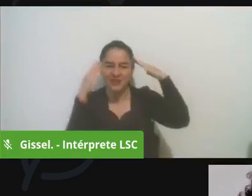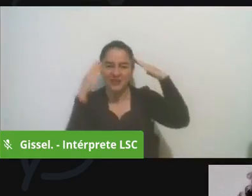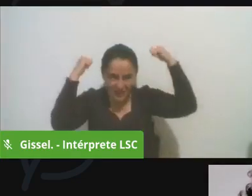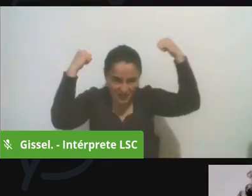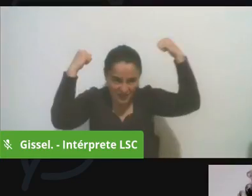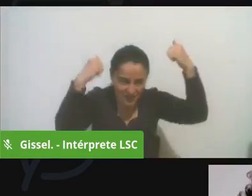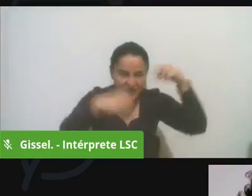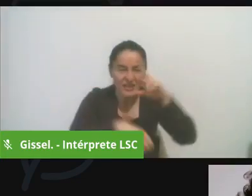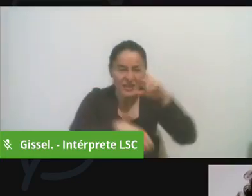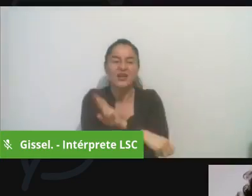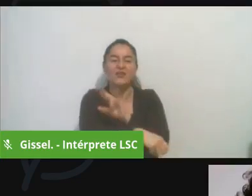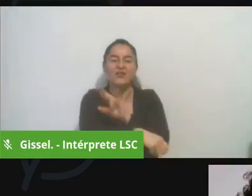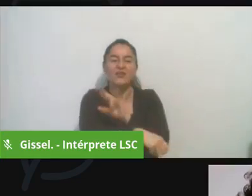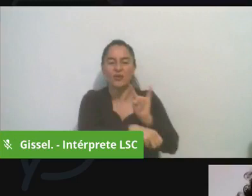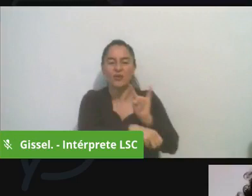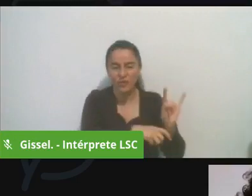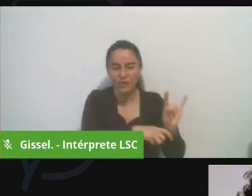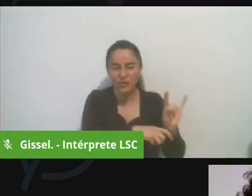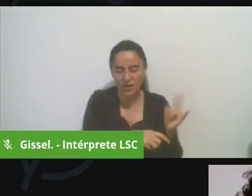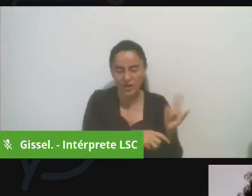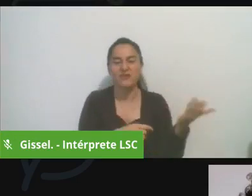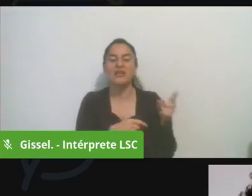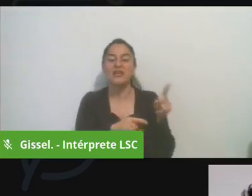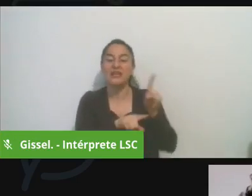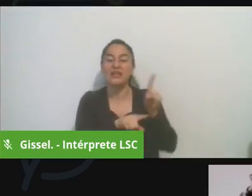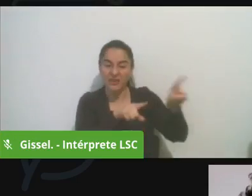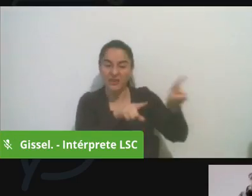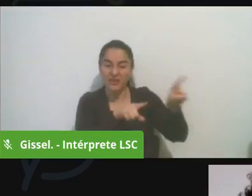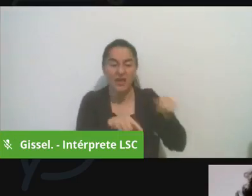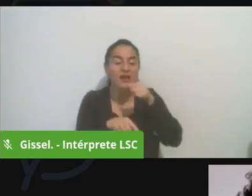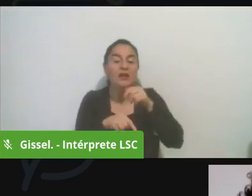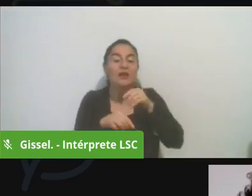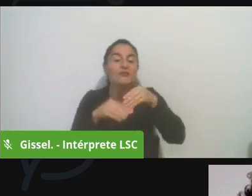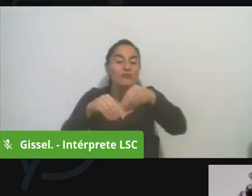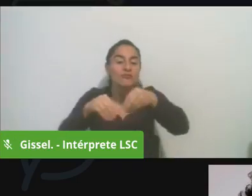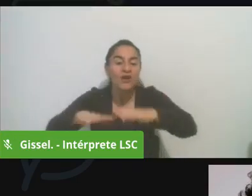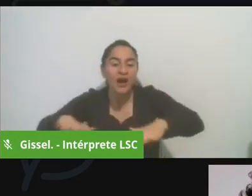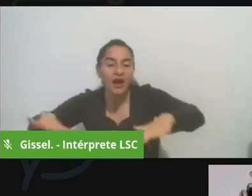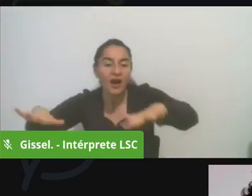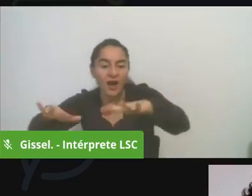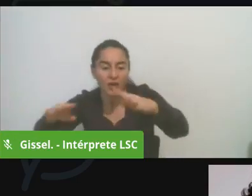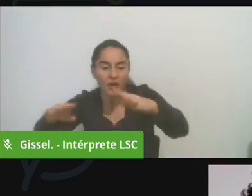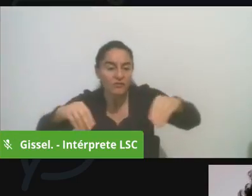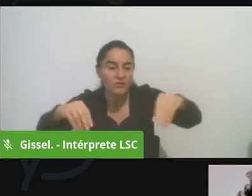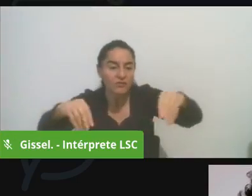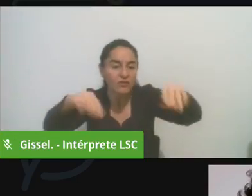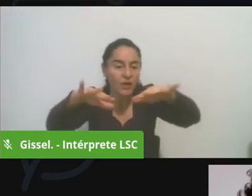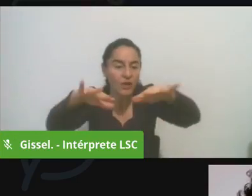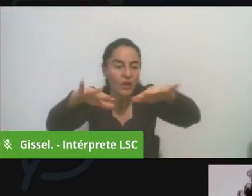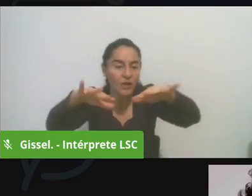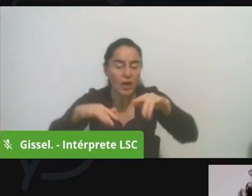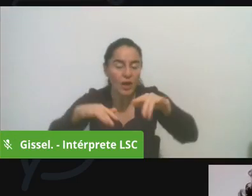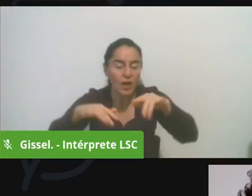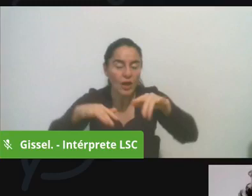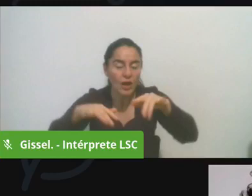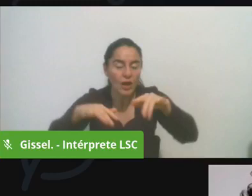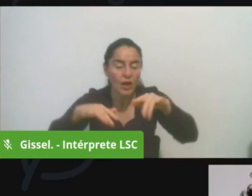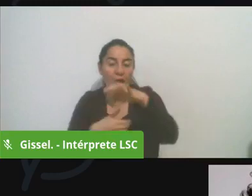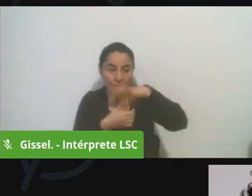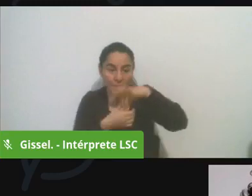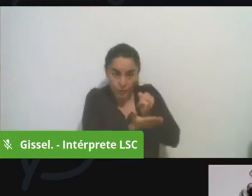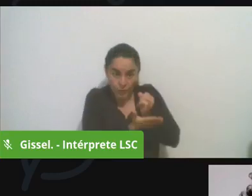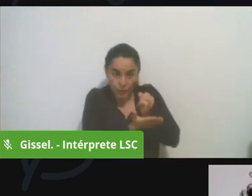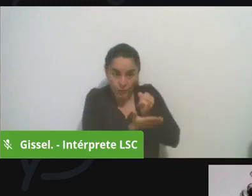por riesgos y amenazas de tierreros y de actores armados hay estudios que demuestran que cuando hay elecciones de juntas de acción comunal hay riesgo también